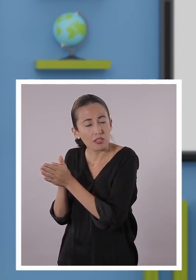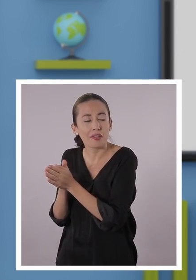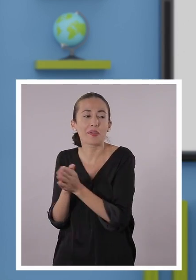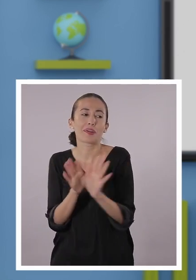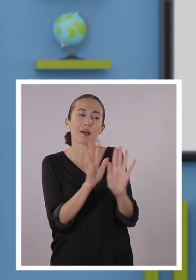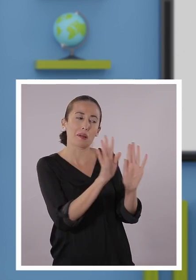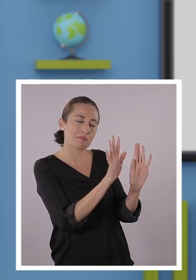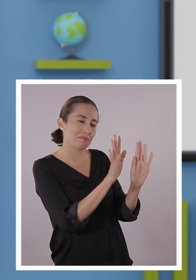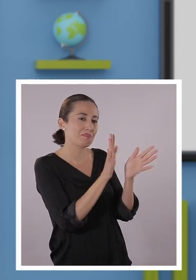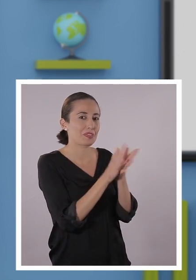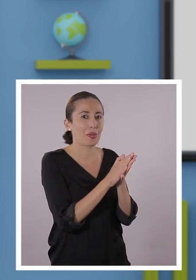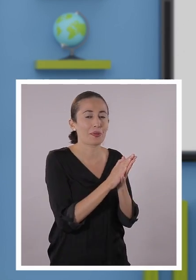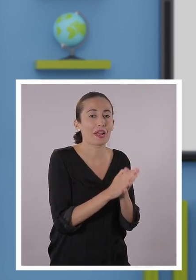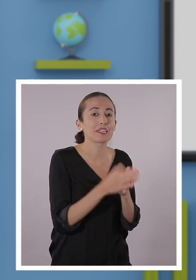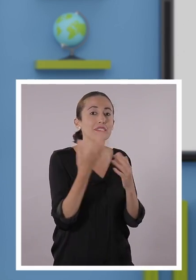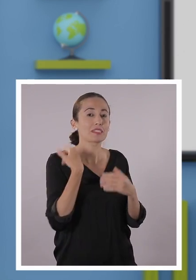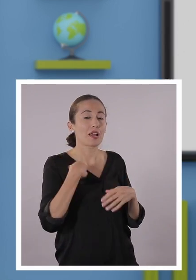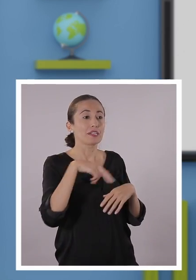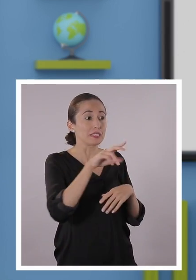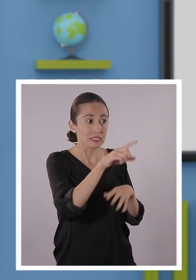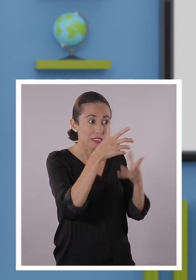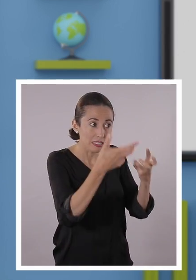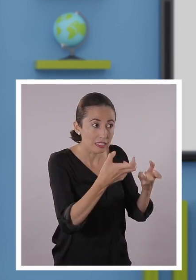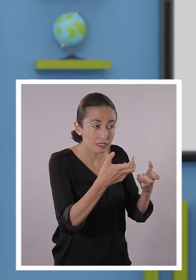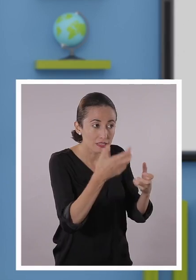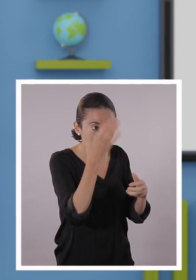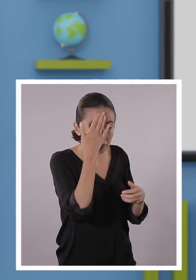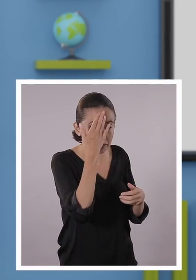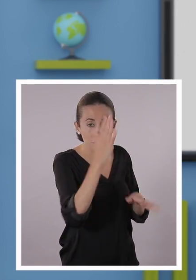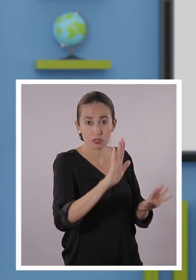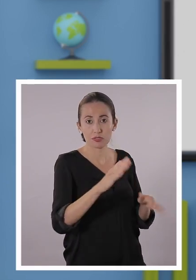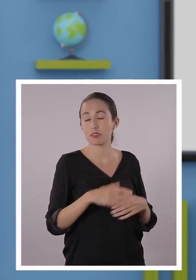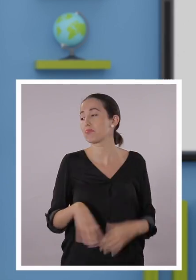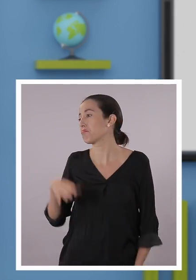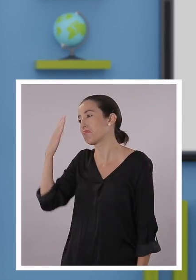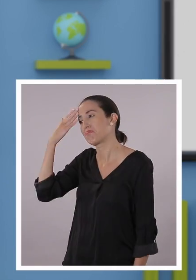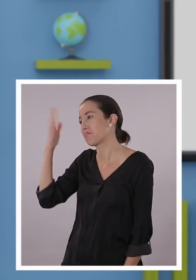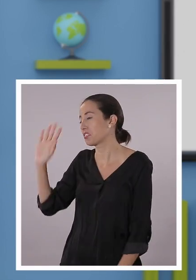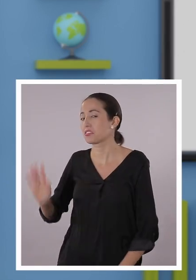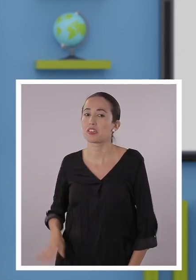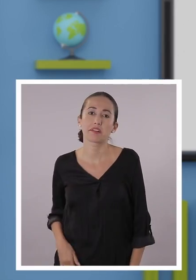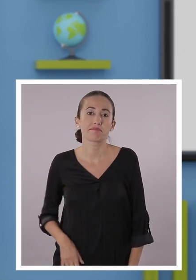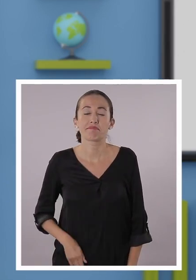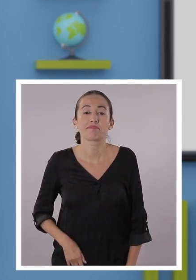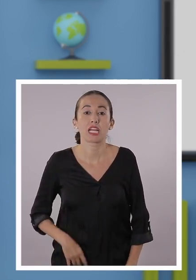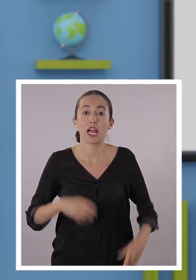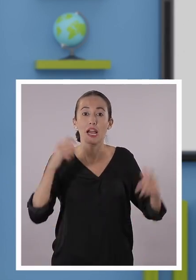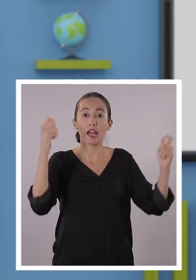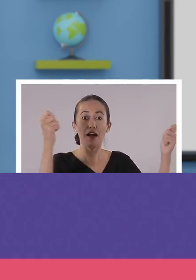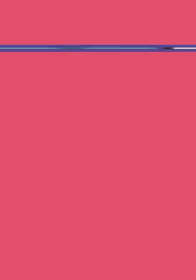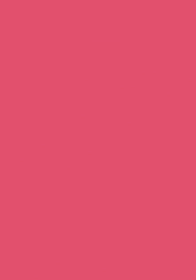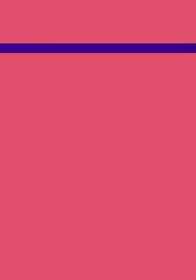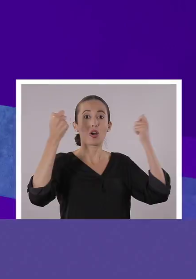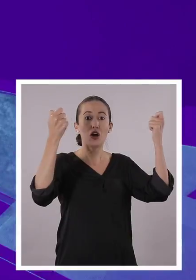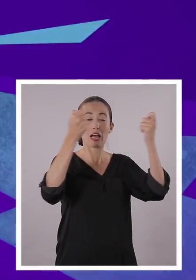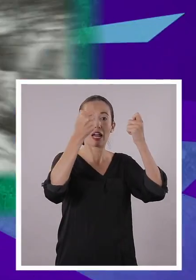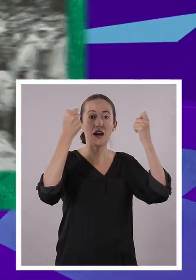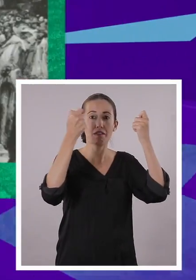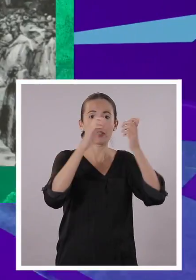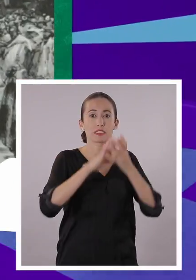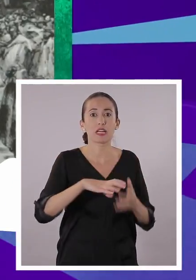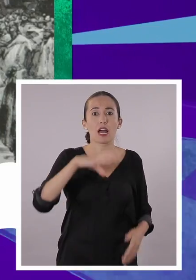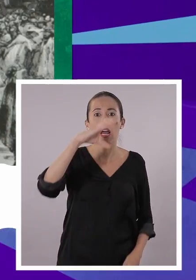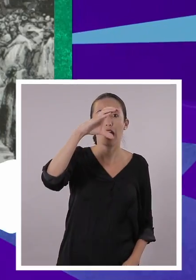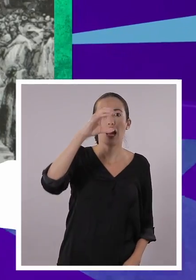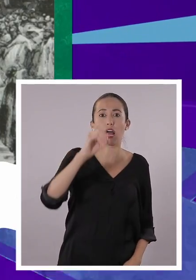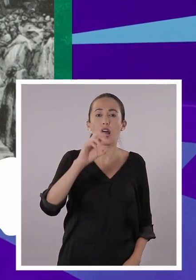no sé. Bueno, es una fiesta religiosa. ¿La adivinas ahí o te ayudo? No, ahí sí ya me permití. Bueno, se conoce como el Corpus